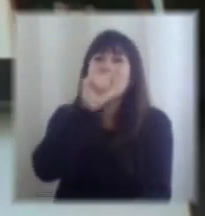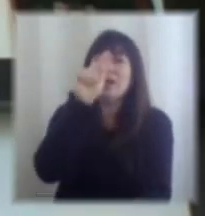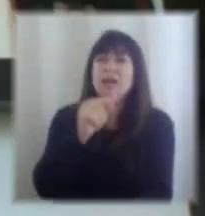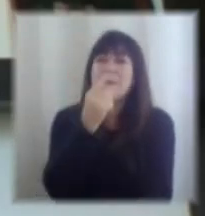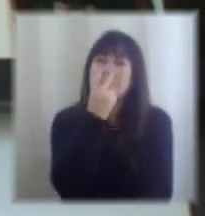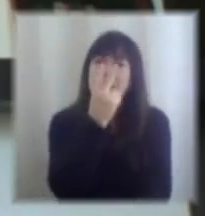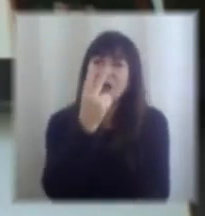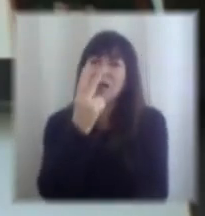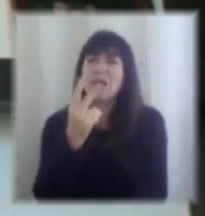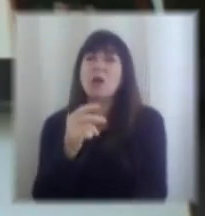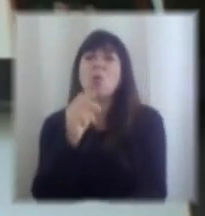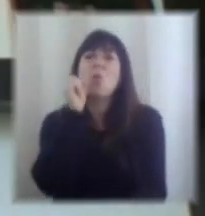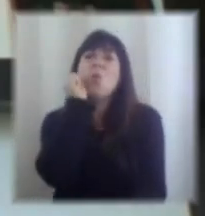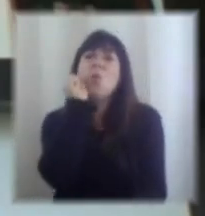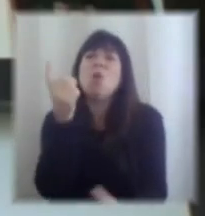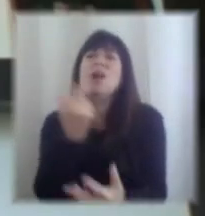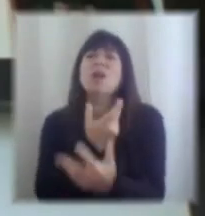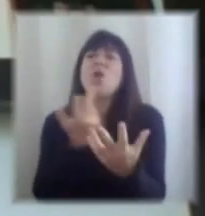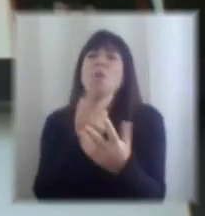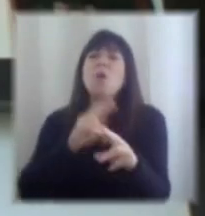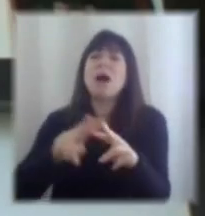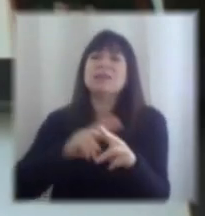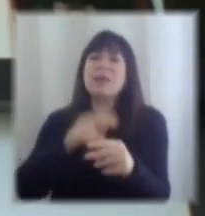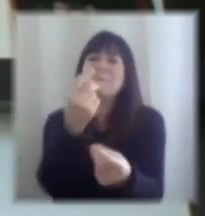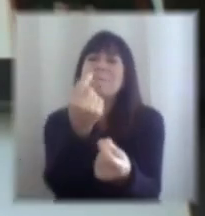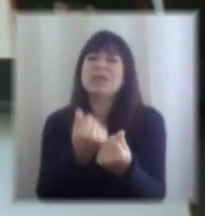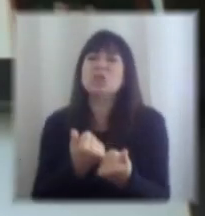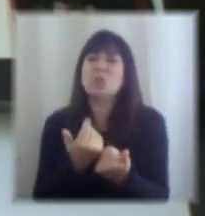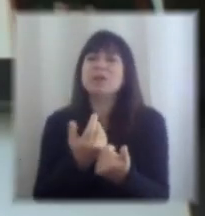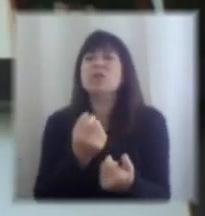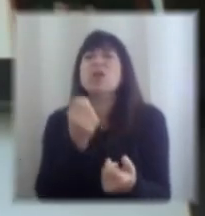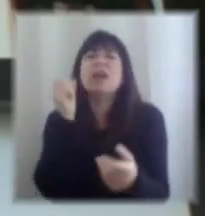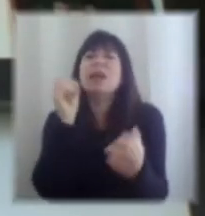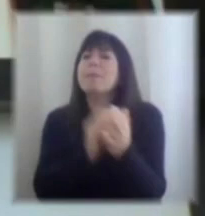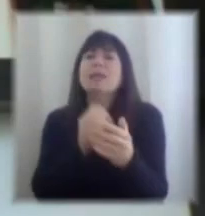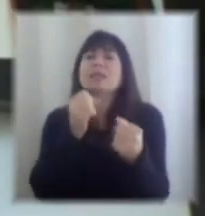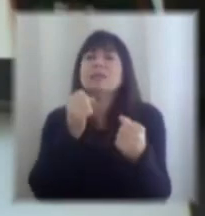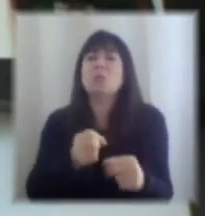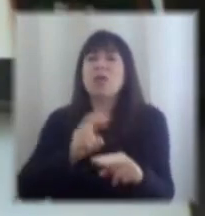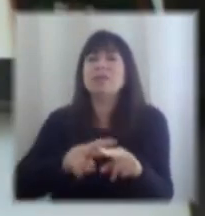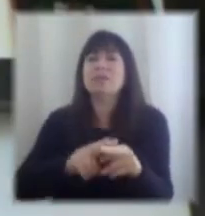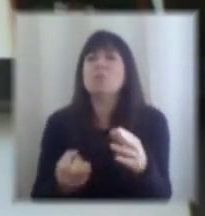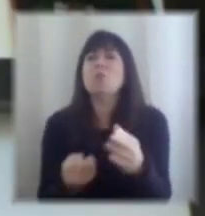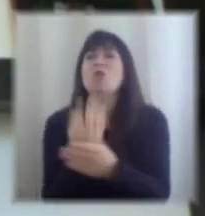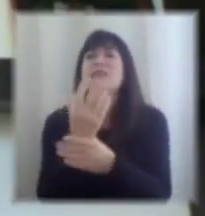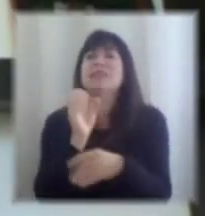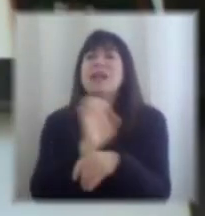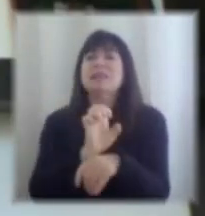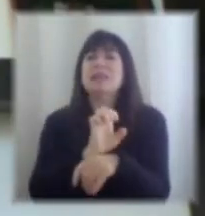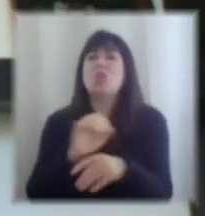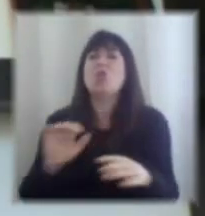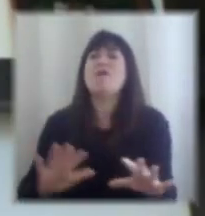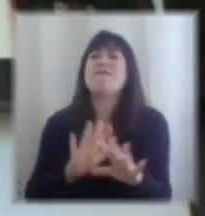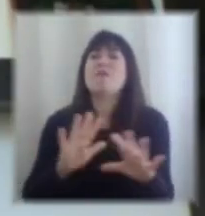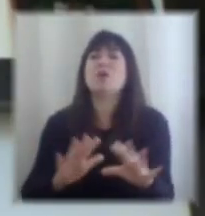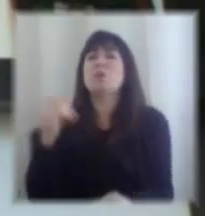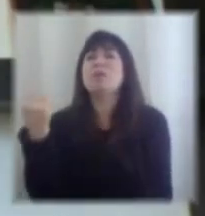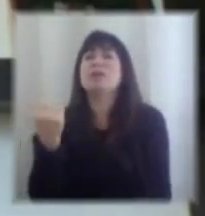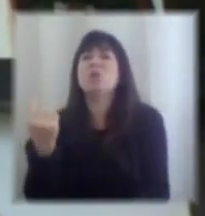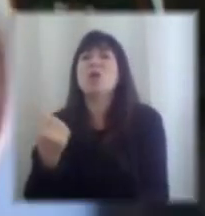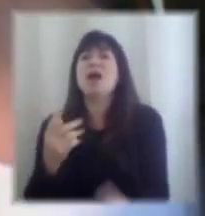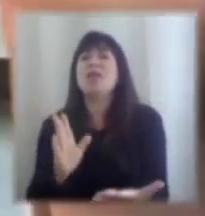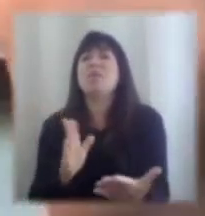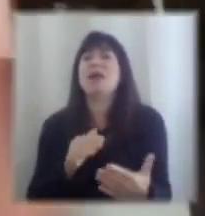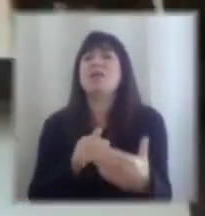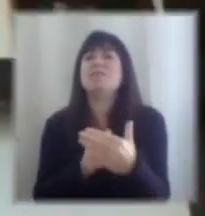este presupuesto base cero y qué otras cosas se podrían hacer en el sentido de modernizar nuestro Estado aunque sean esfuerzos por así decirlo particulares para ir rompiendo